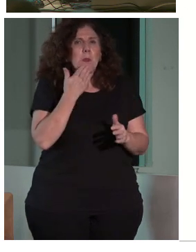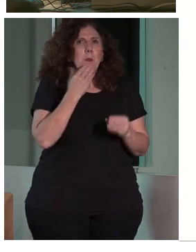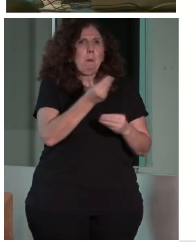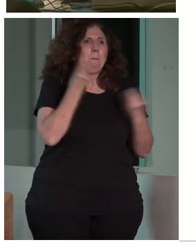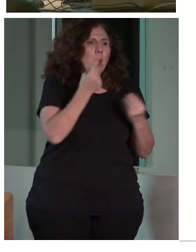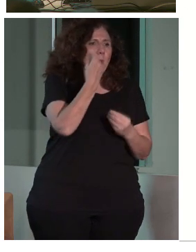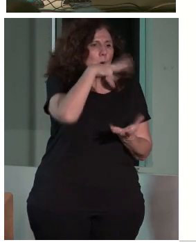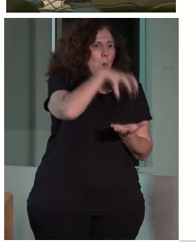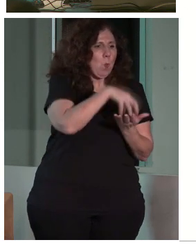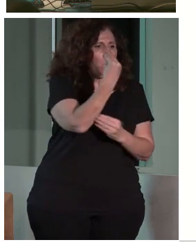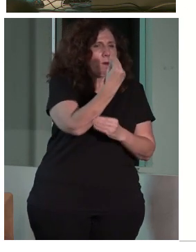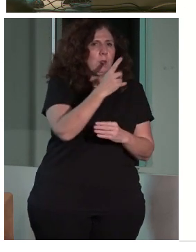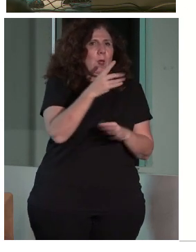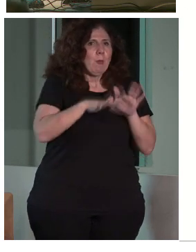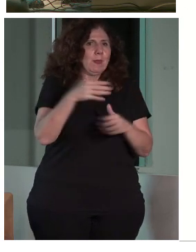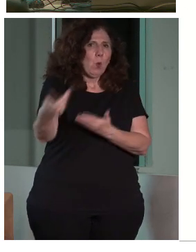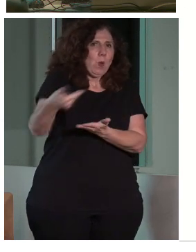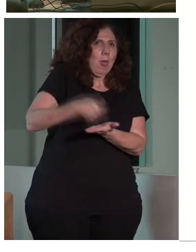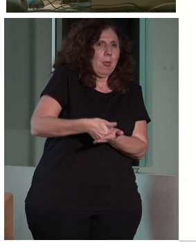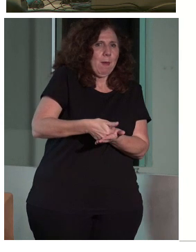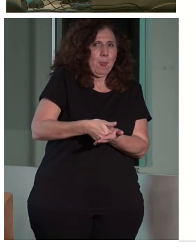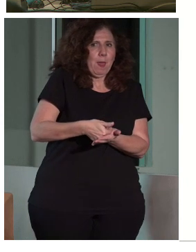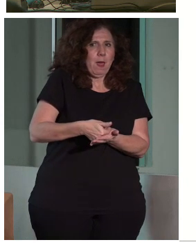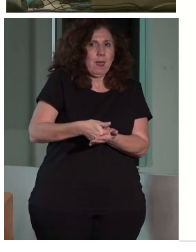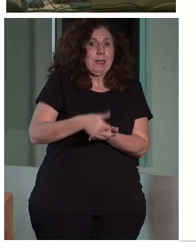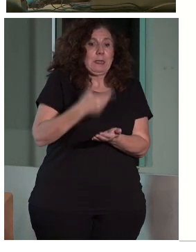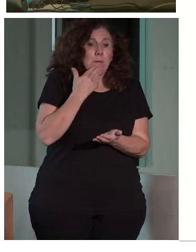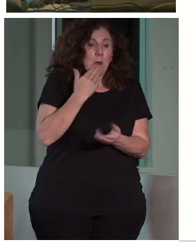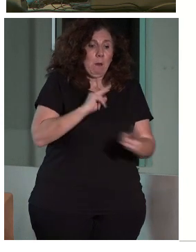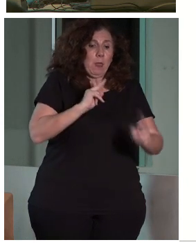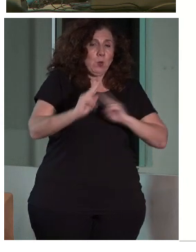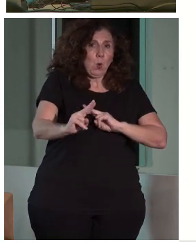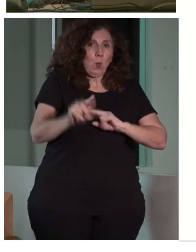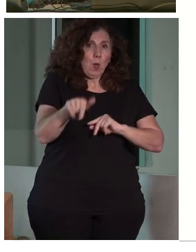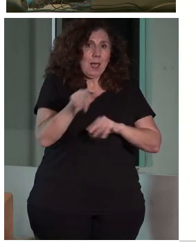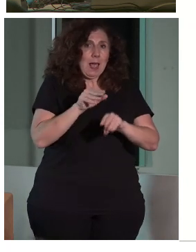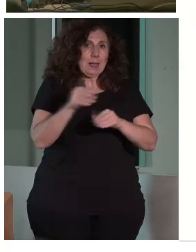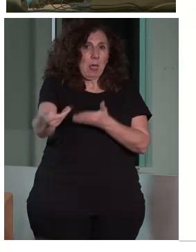Si vamos a resolver esa demanda concreta, a lo mejor no tenemos que